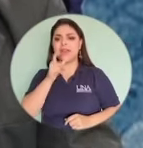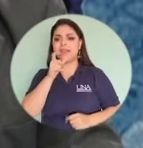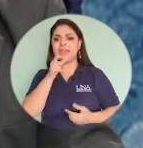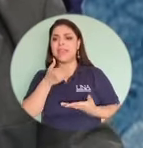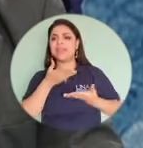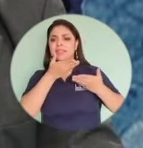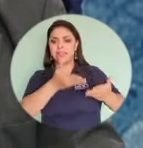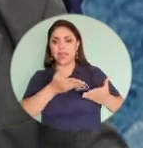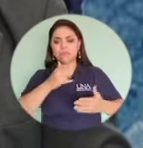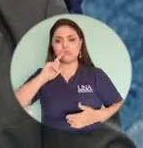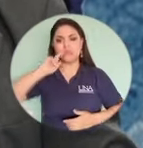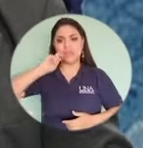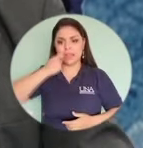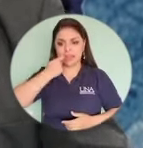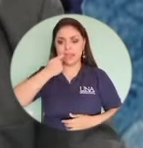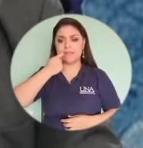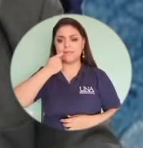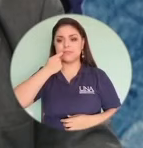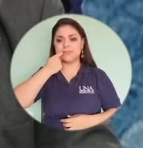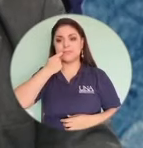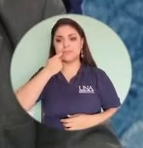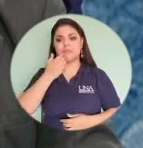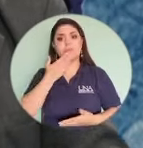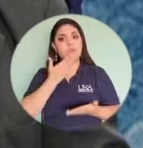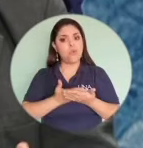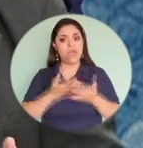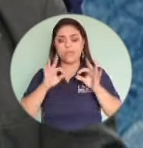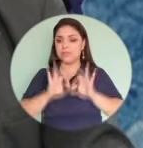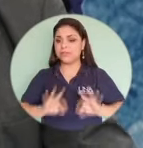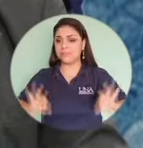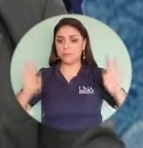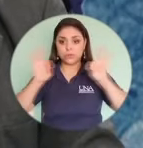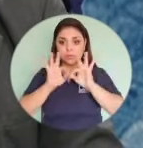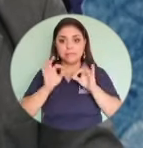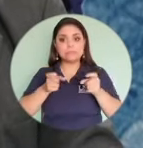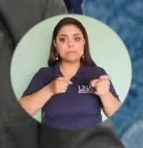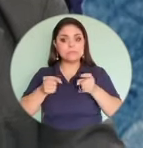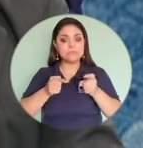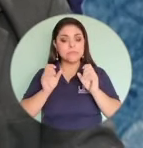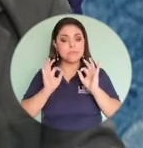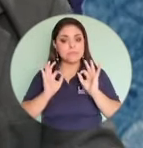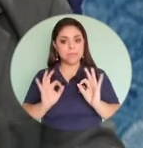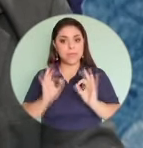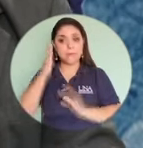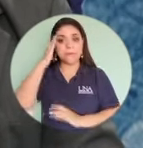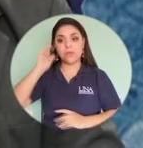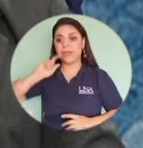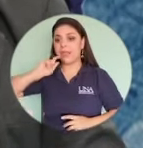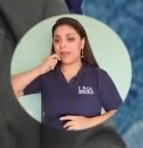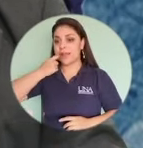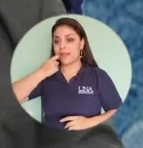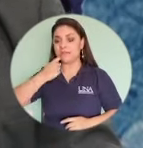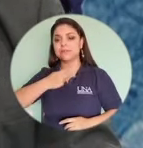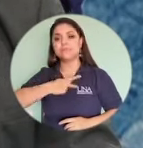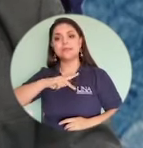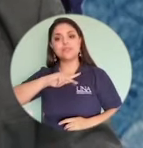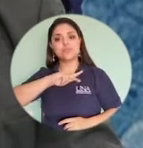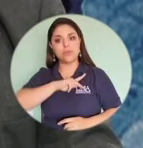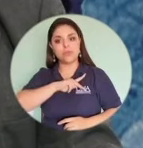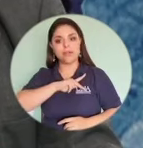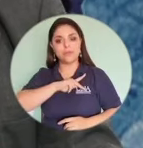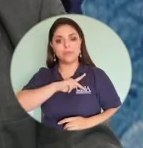nuestras claves, es importante ese manejo porque las claves son personales.